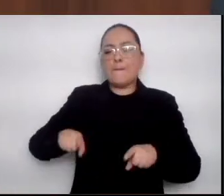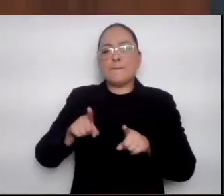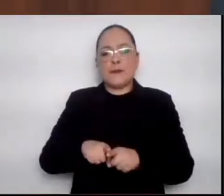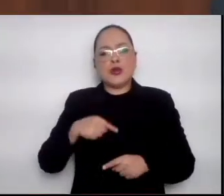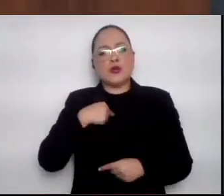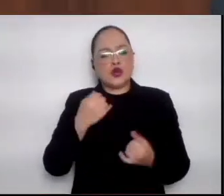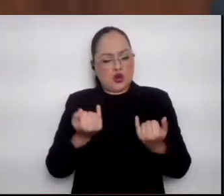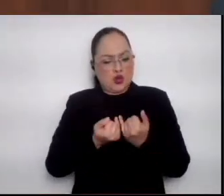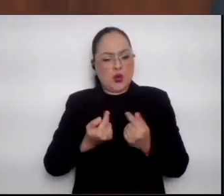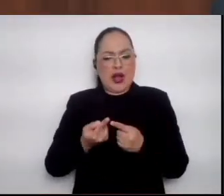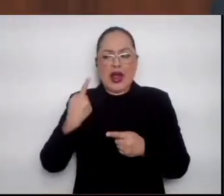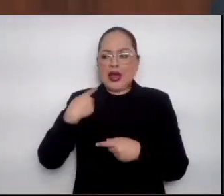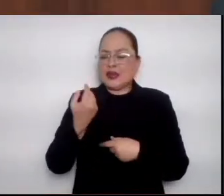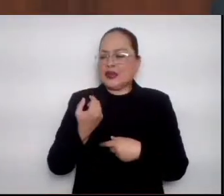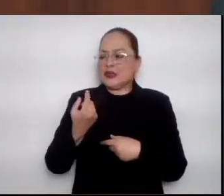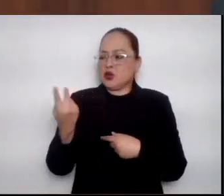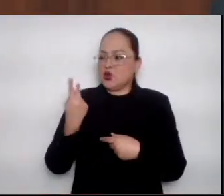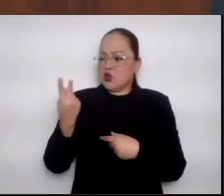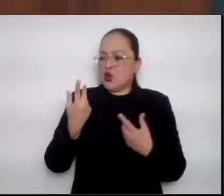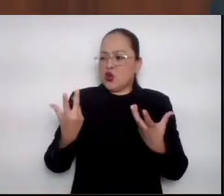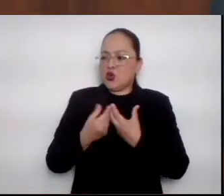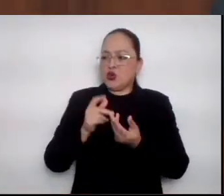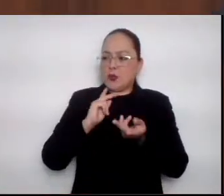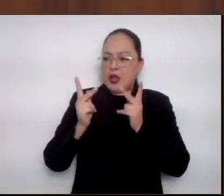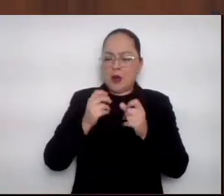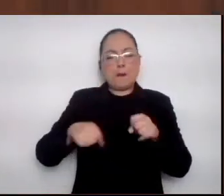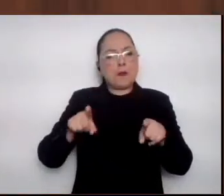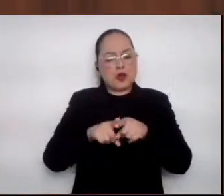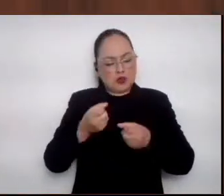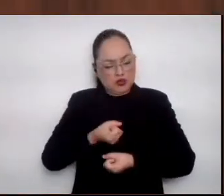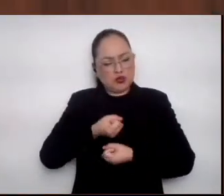oficina hace unas semanas. Sería cuanto mi participación. Muchas gracias. Gracias. Aplausos.